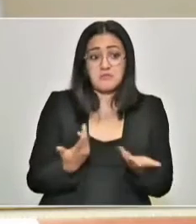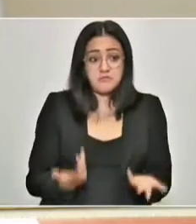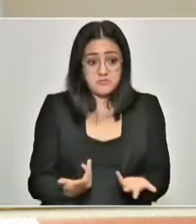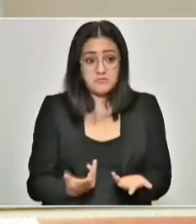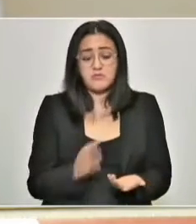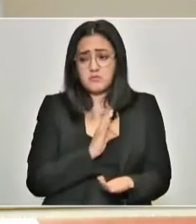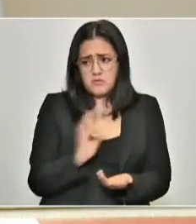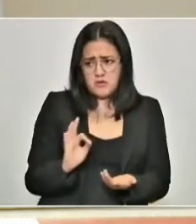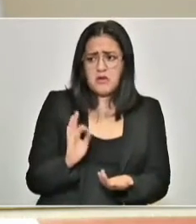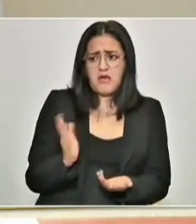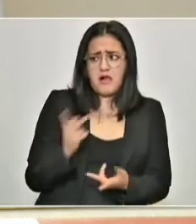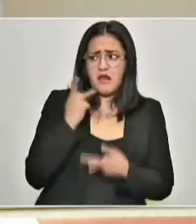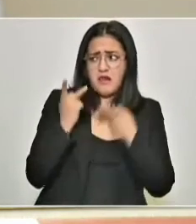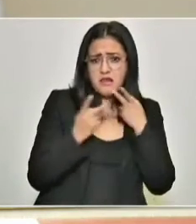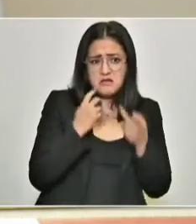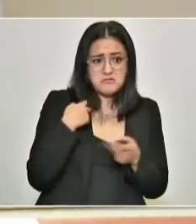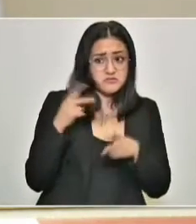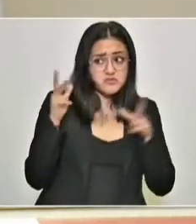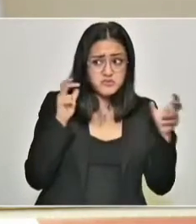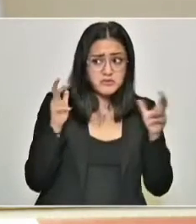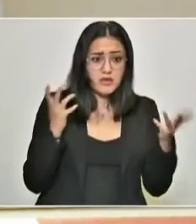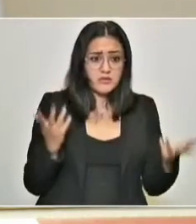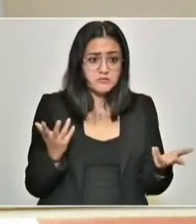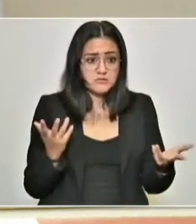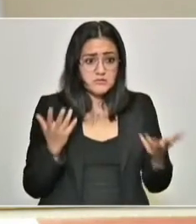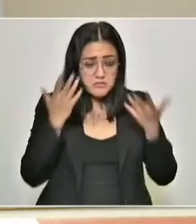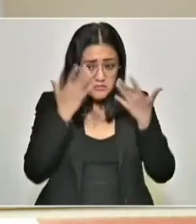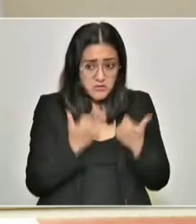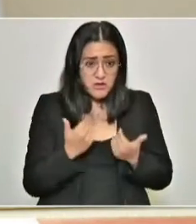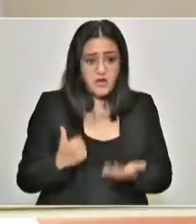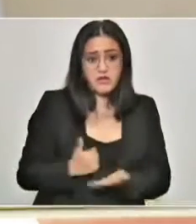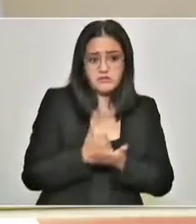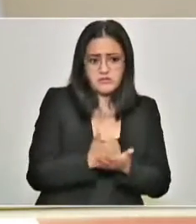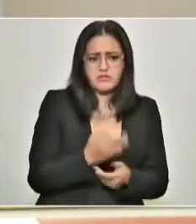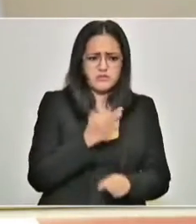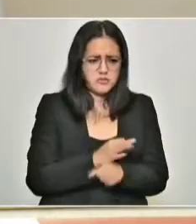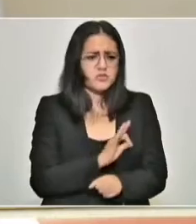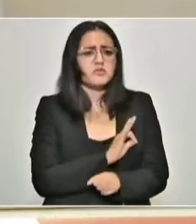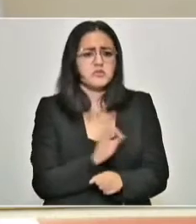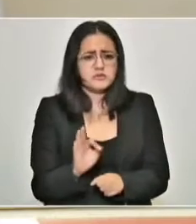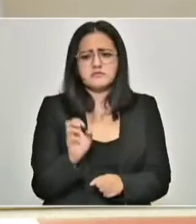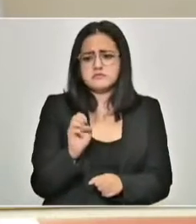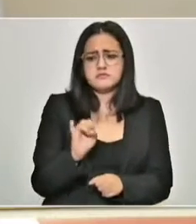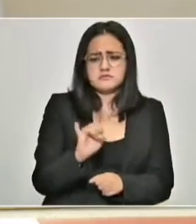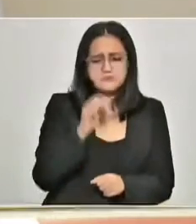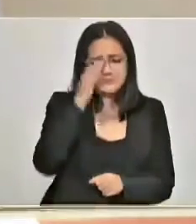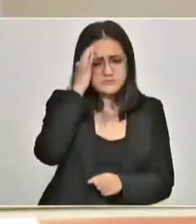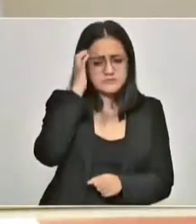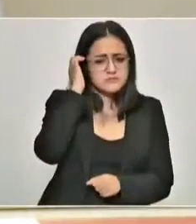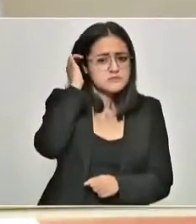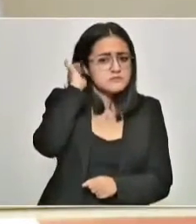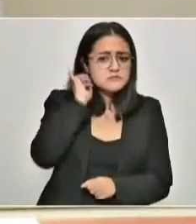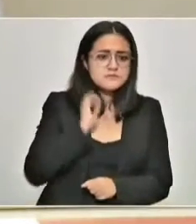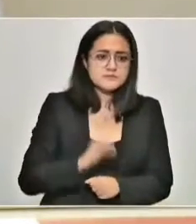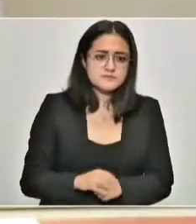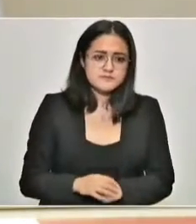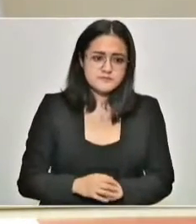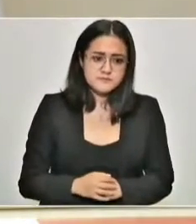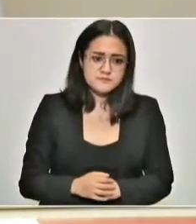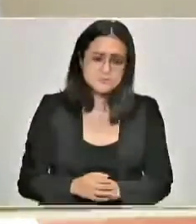nos han ayudado y que no lo han hecho ahora. Ahora sí necesitamos que nos ayuden.